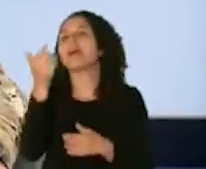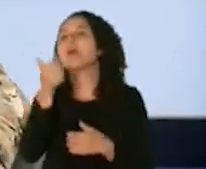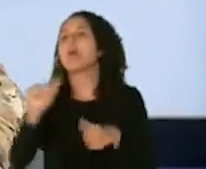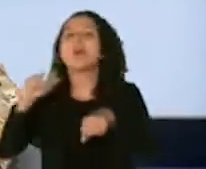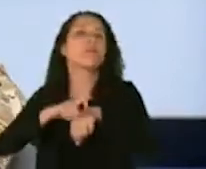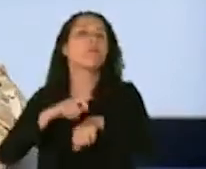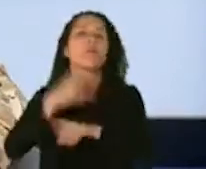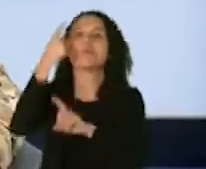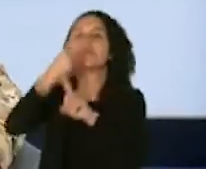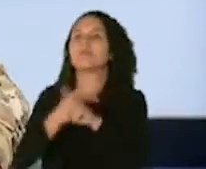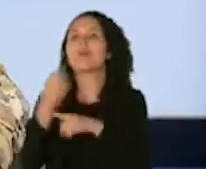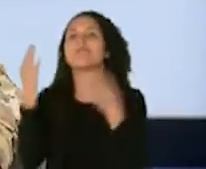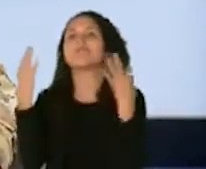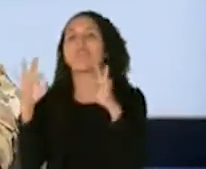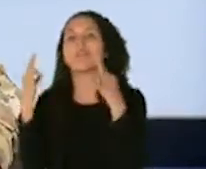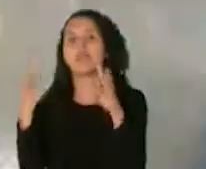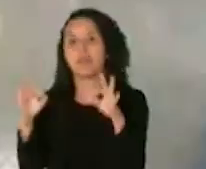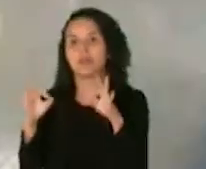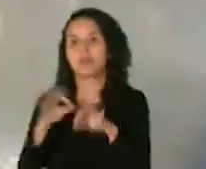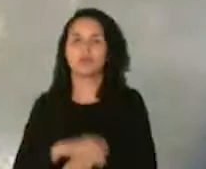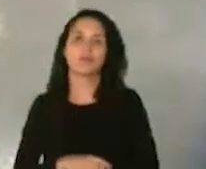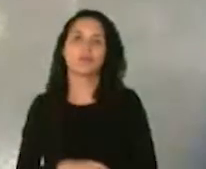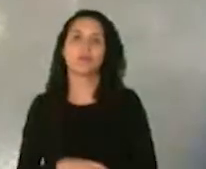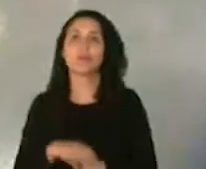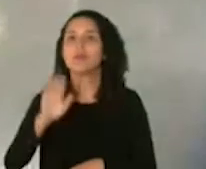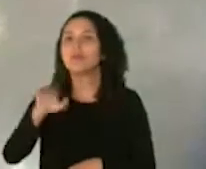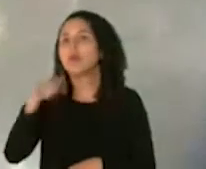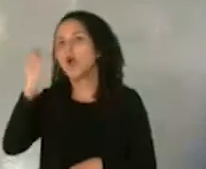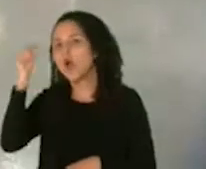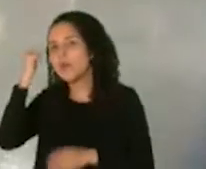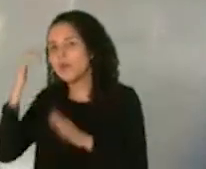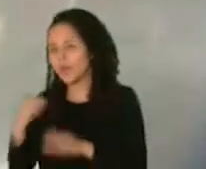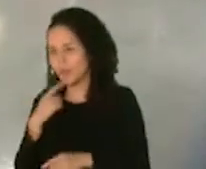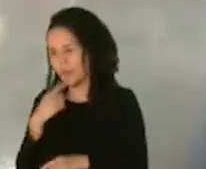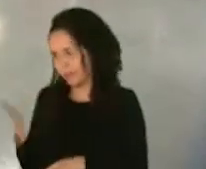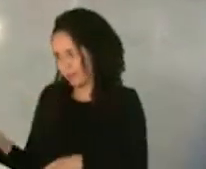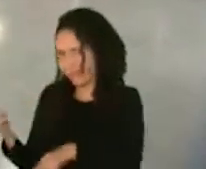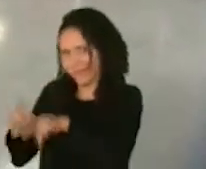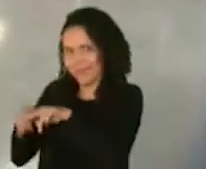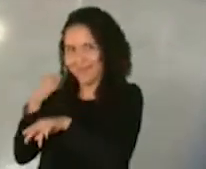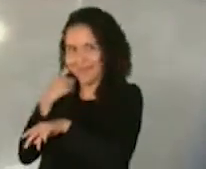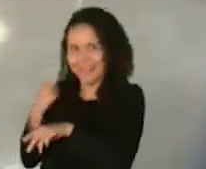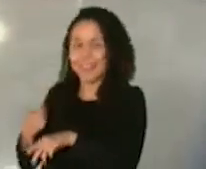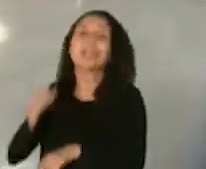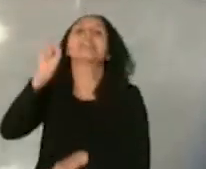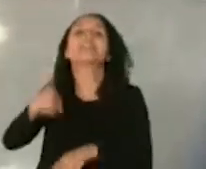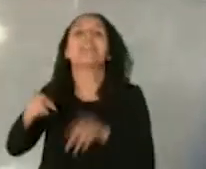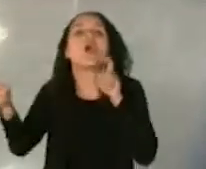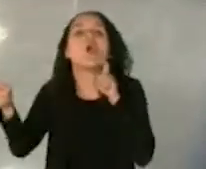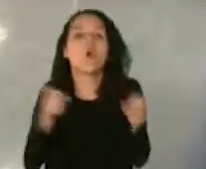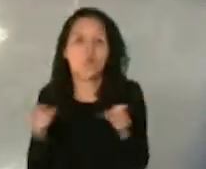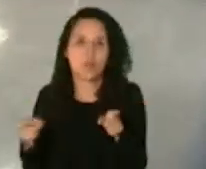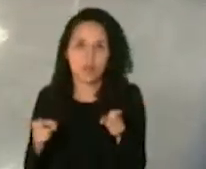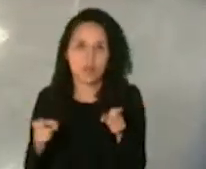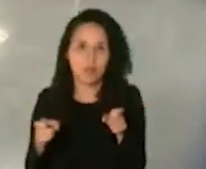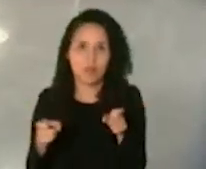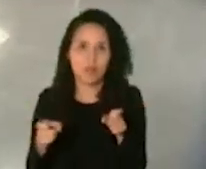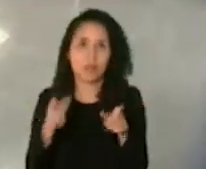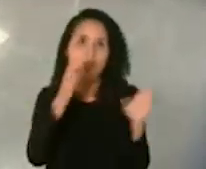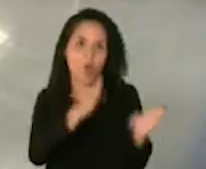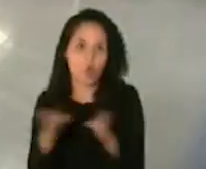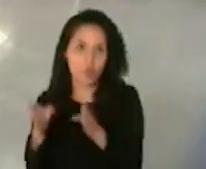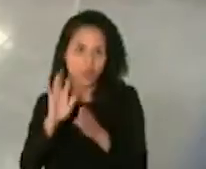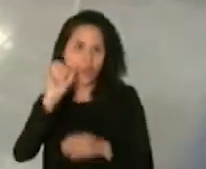febrero tepache? General, el gobernador dijo ahí sentado que se necesita orden en este proceso. Esa es